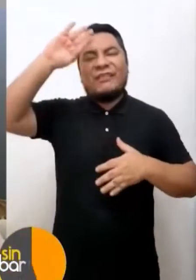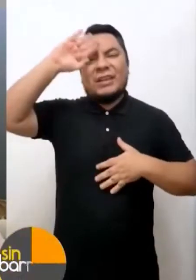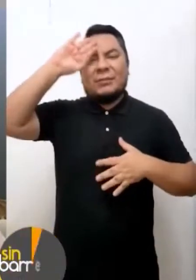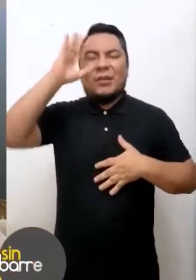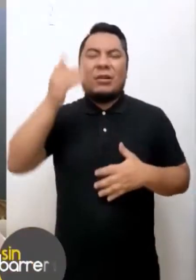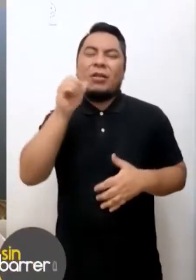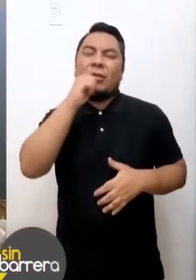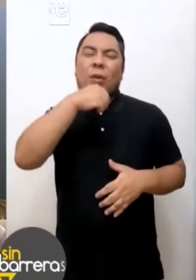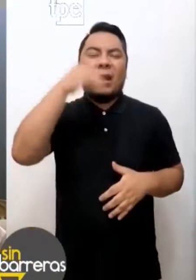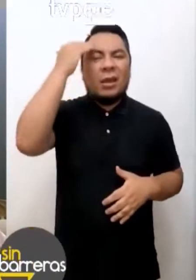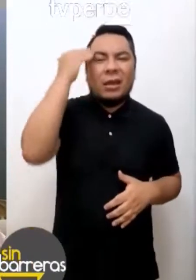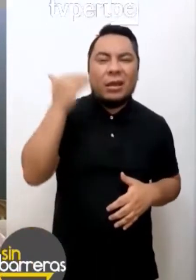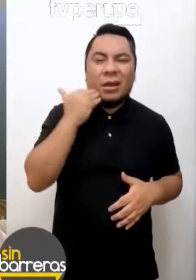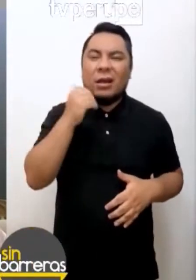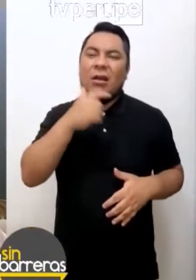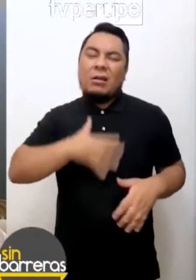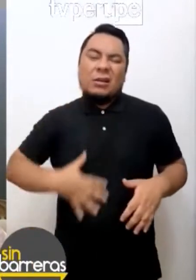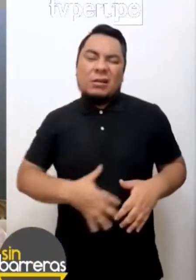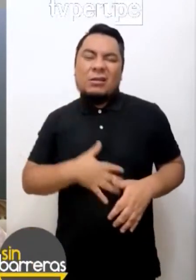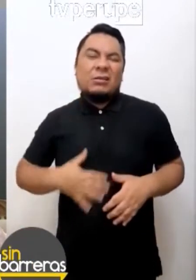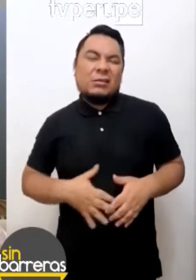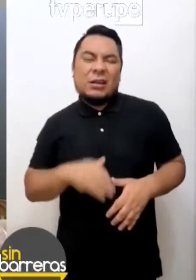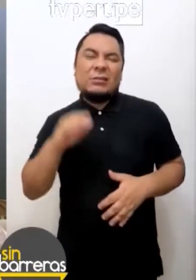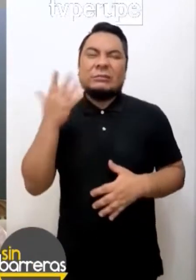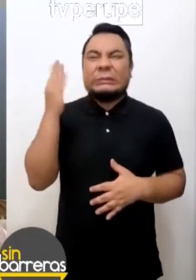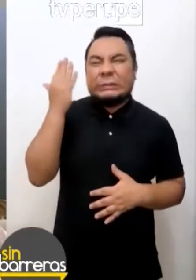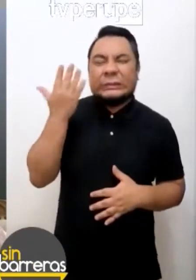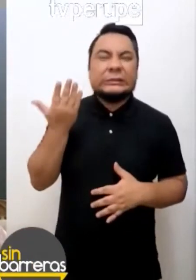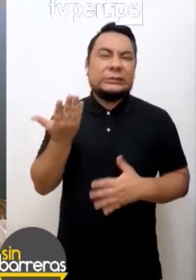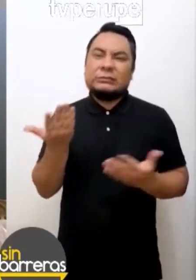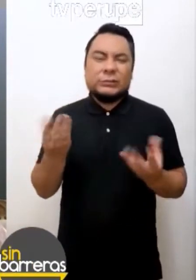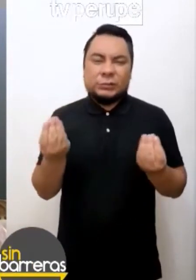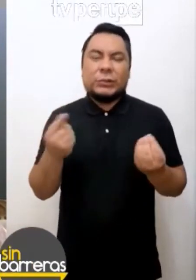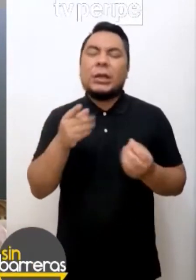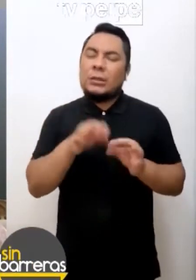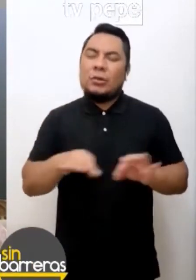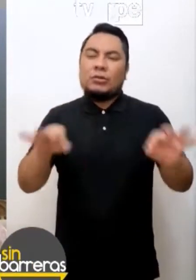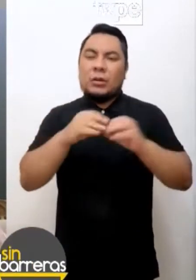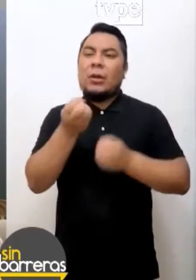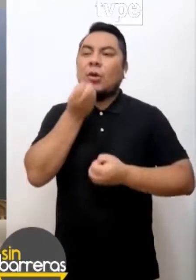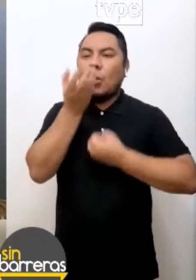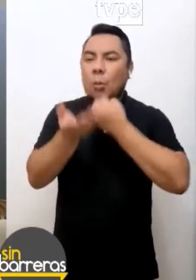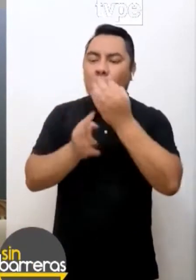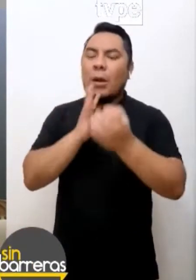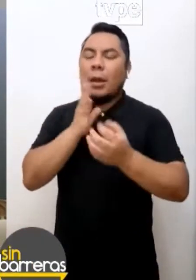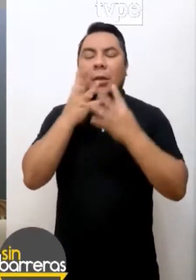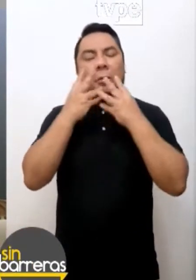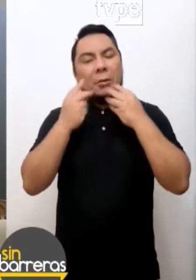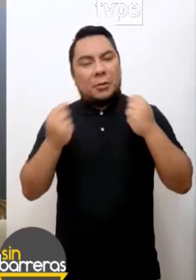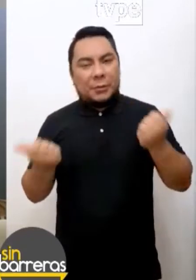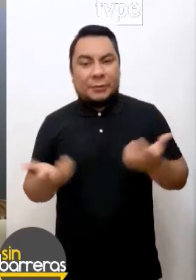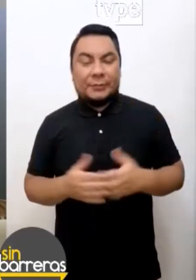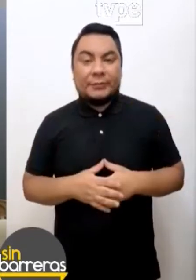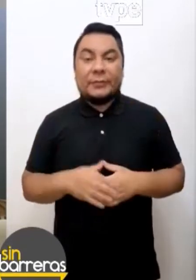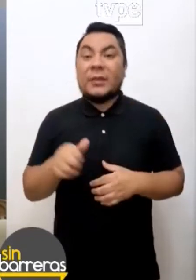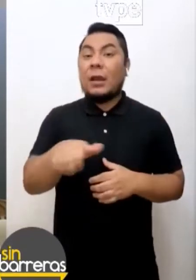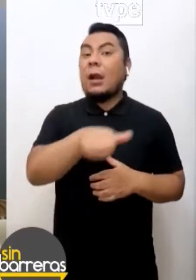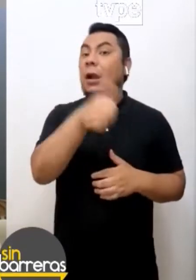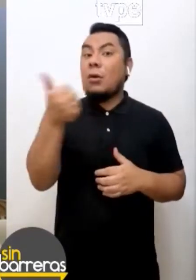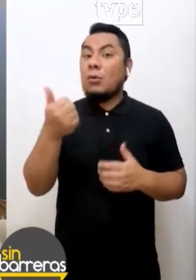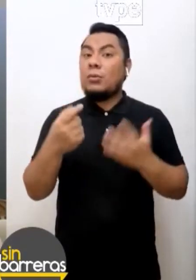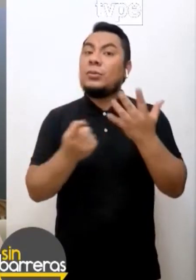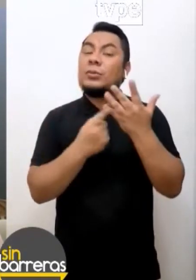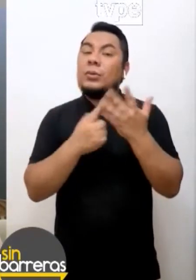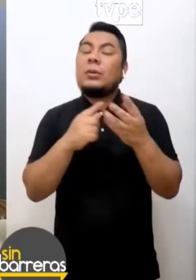ansiedad. Es momento de sacar eso y es importante hablarlo, ¿no? Algo también que nos ayuda mucho a